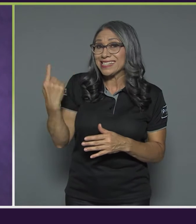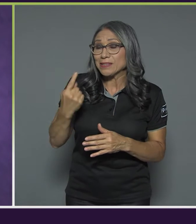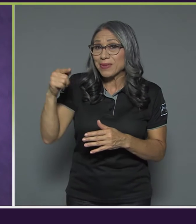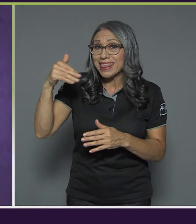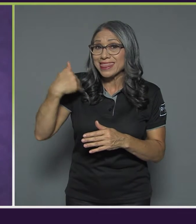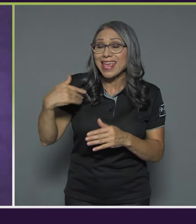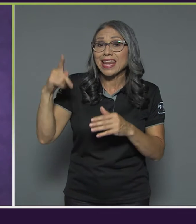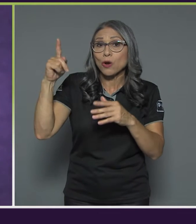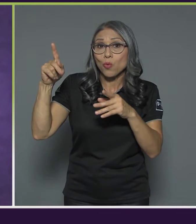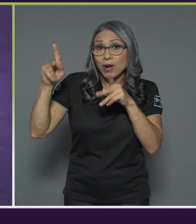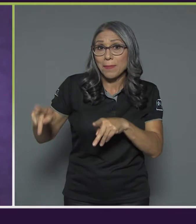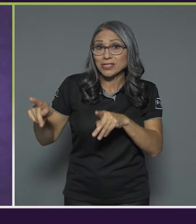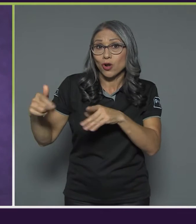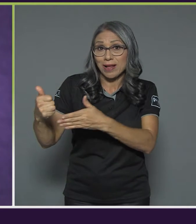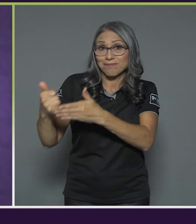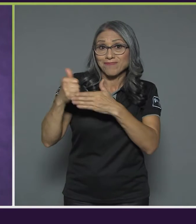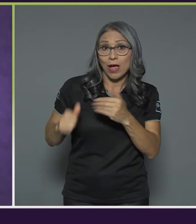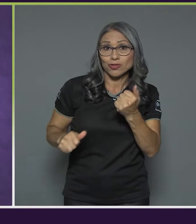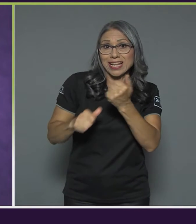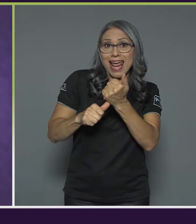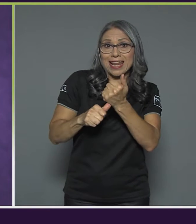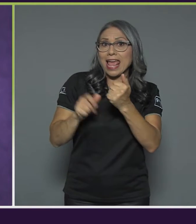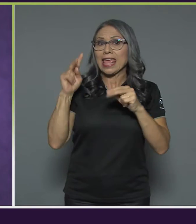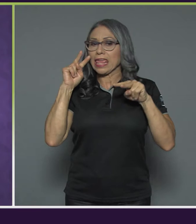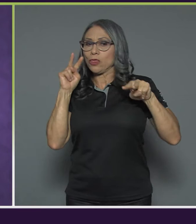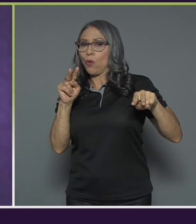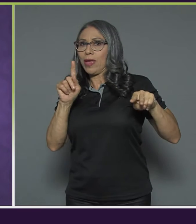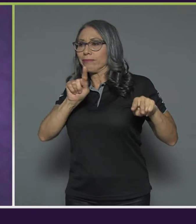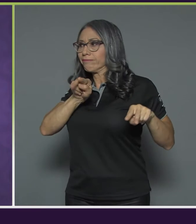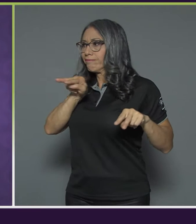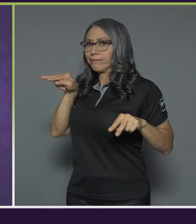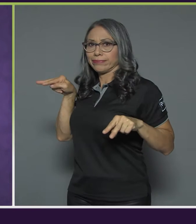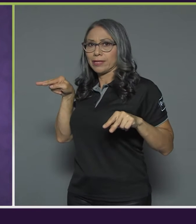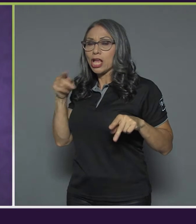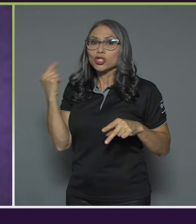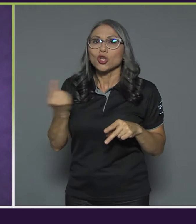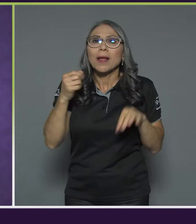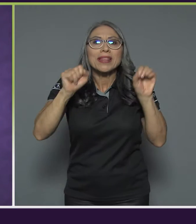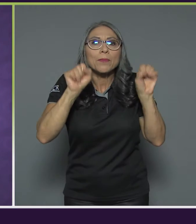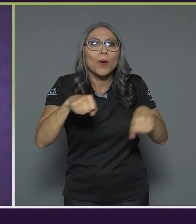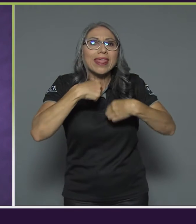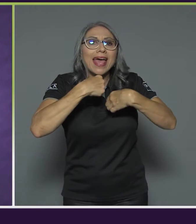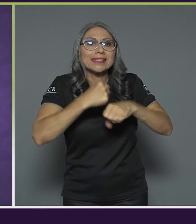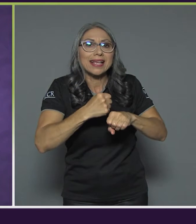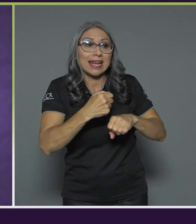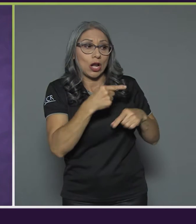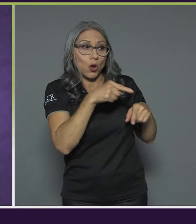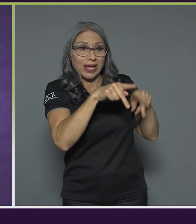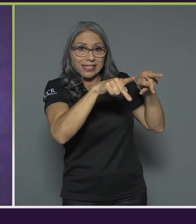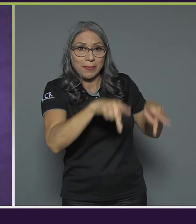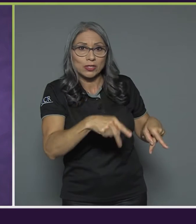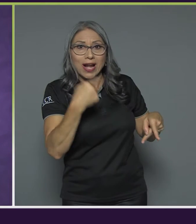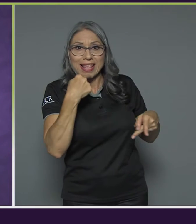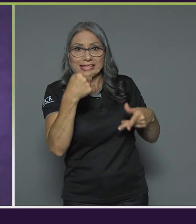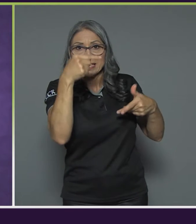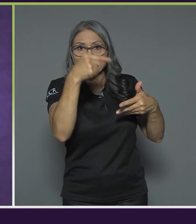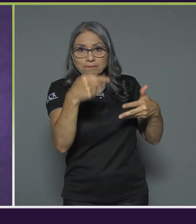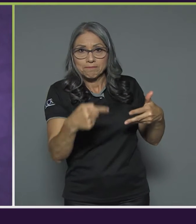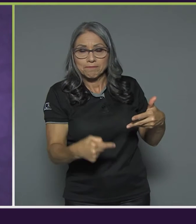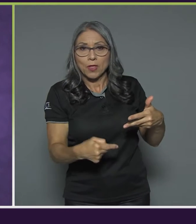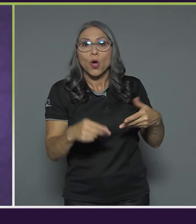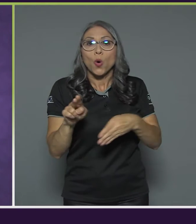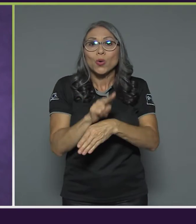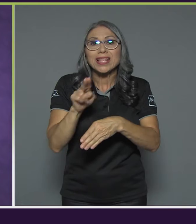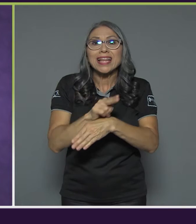de espaldas al juego y solo puede realizar los actos que le indica a la persona que está compitiendo. Utilizan una canaleta o